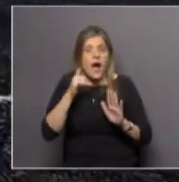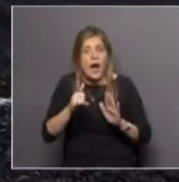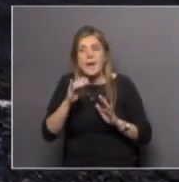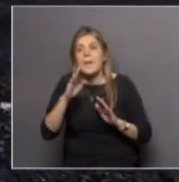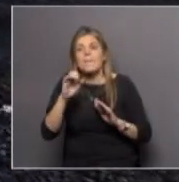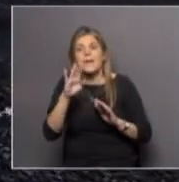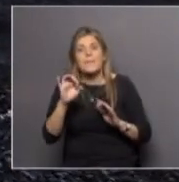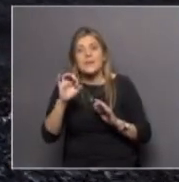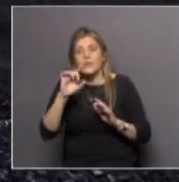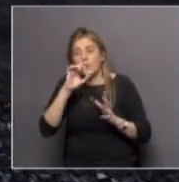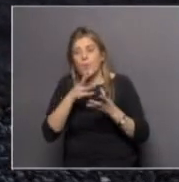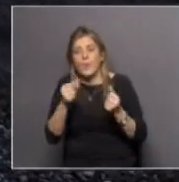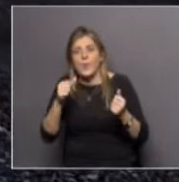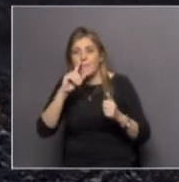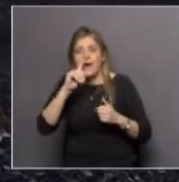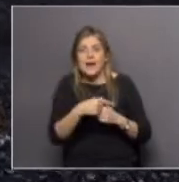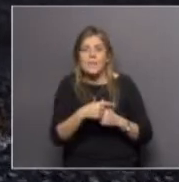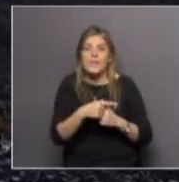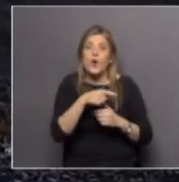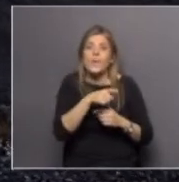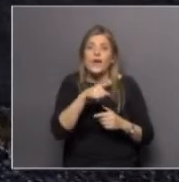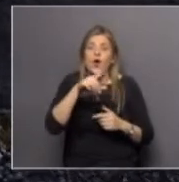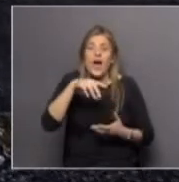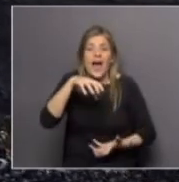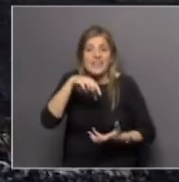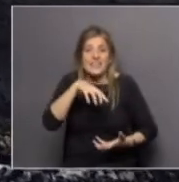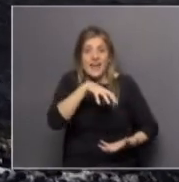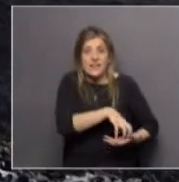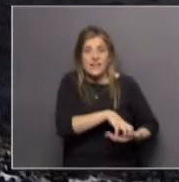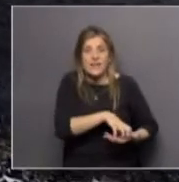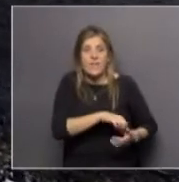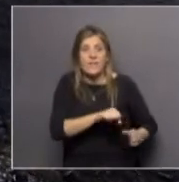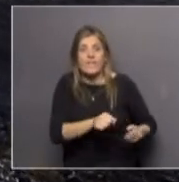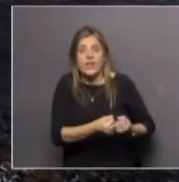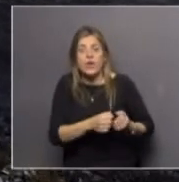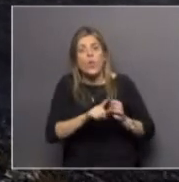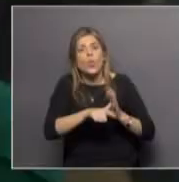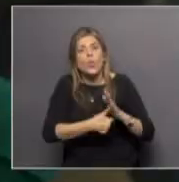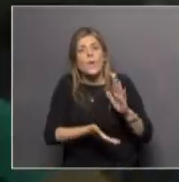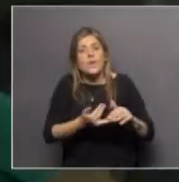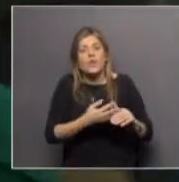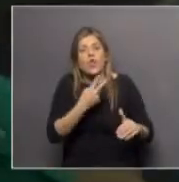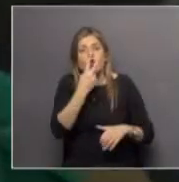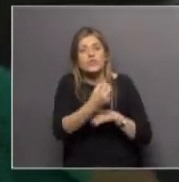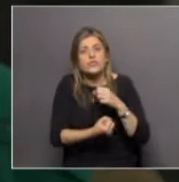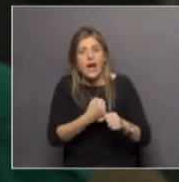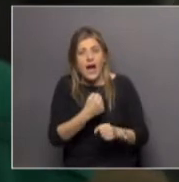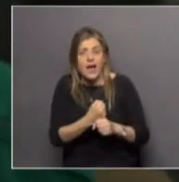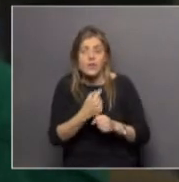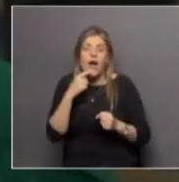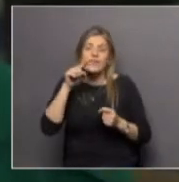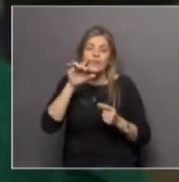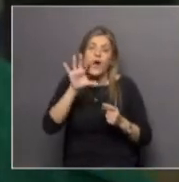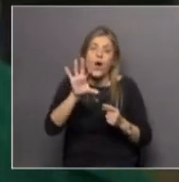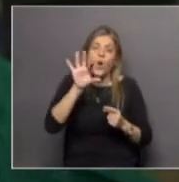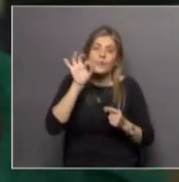quizás más rápido, pero con el frío están sobreviviendo dos años y eso es excelente porque estamos mostrando una alternativa